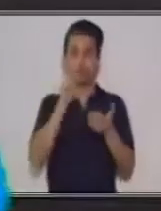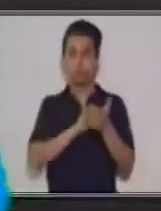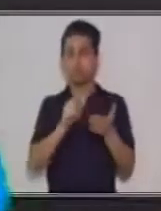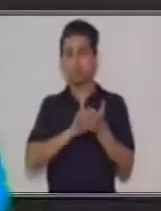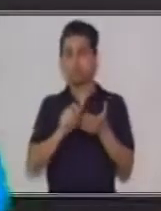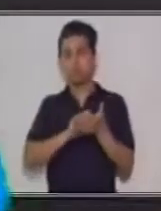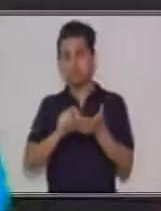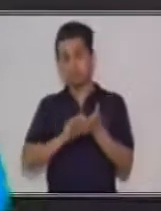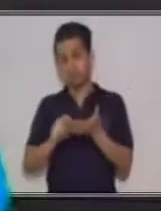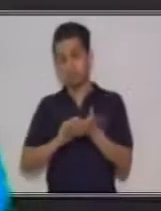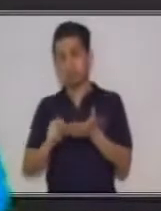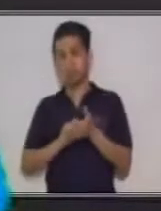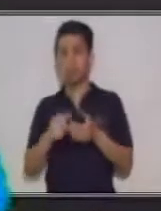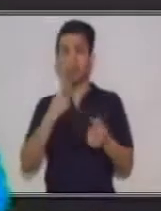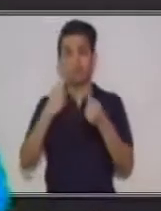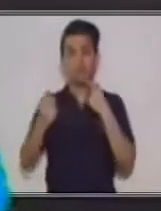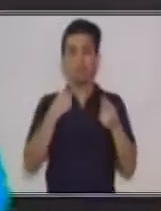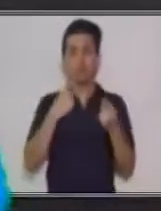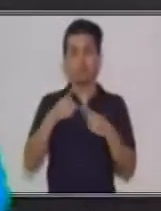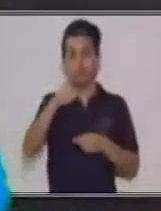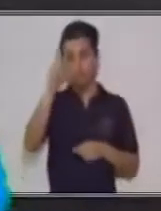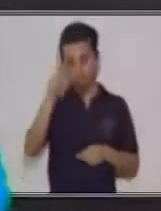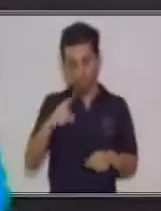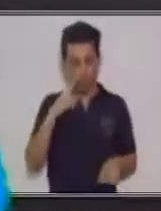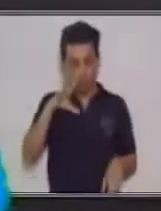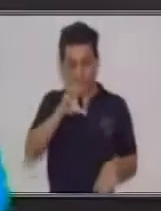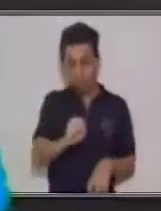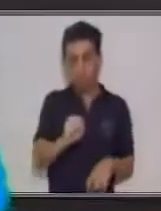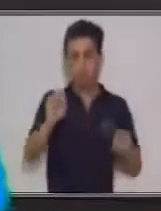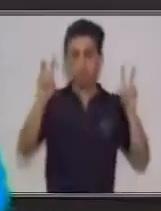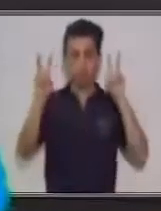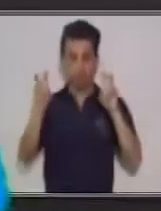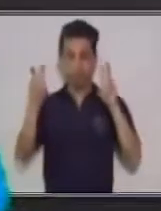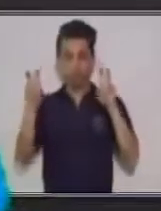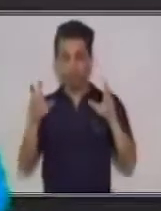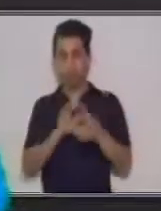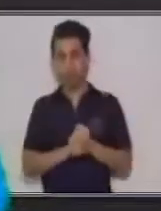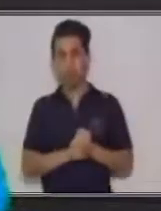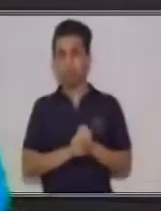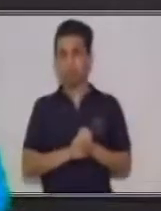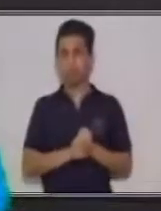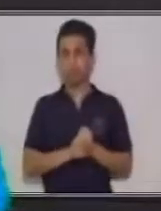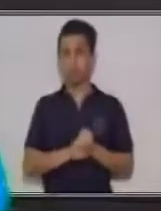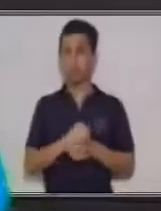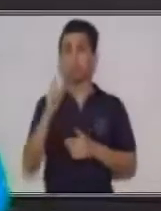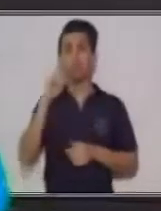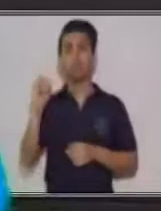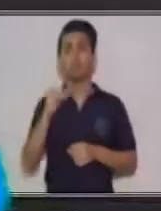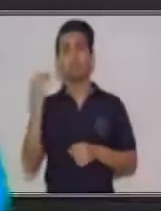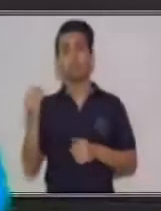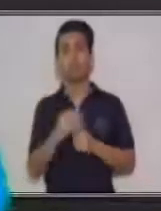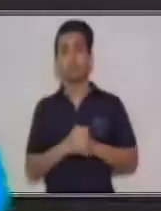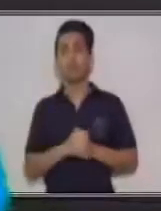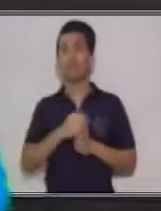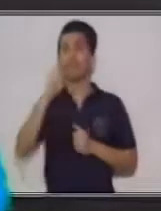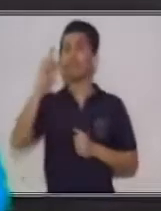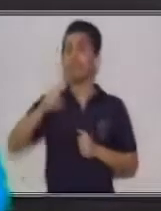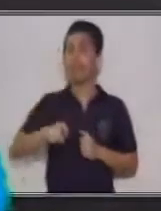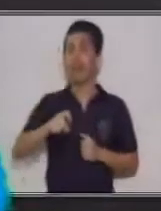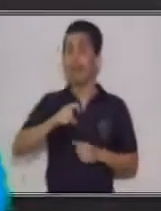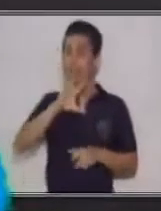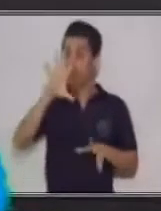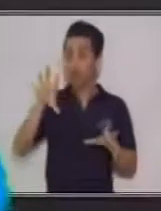discurso, debe de tomar en cuenta muy bien el tema, el contenido. ¿Por qué? Tiene que ser un